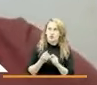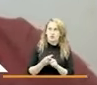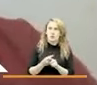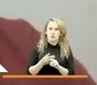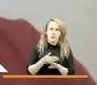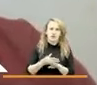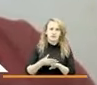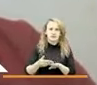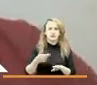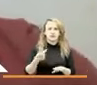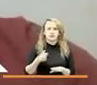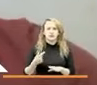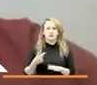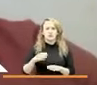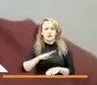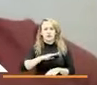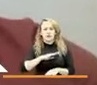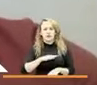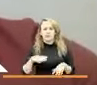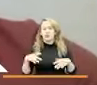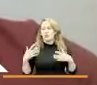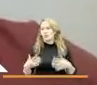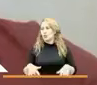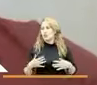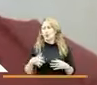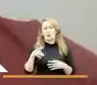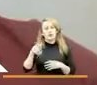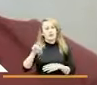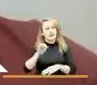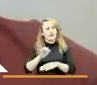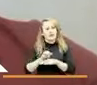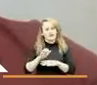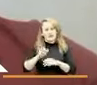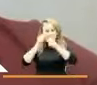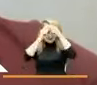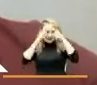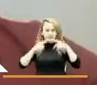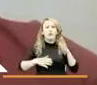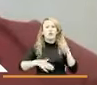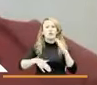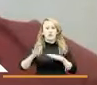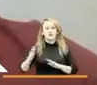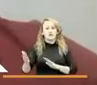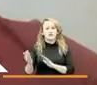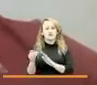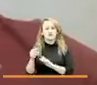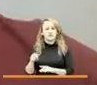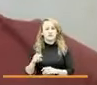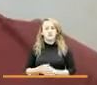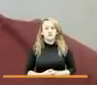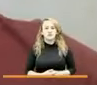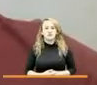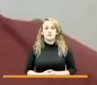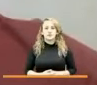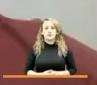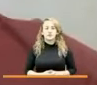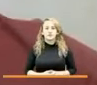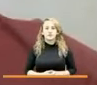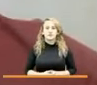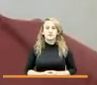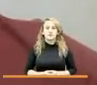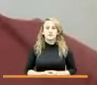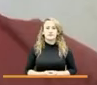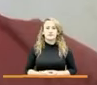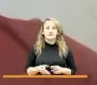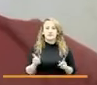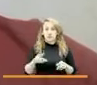pues ha sido una de las entidades del estado con la que más acercamiento hemos tenido y con la que de